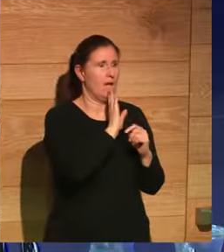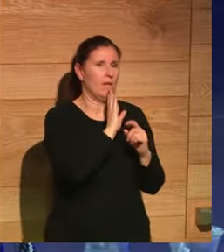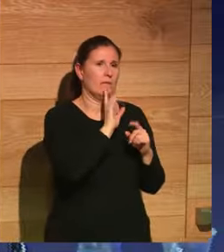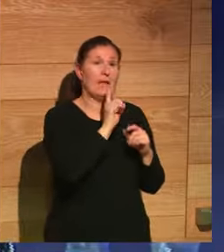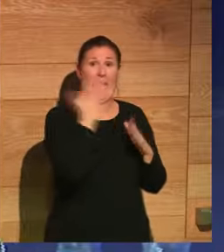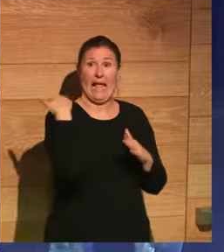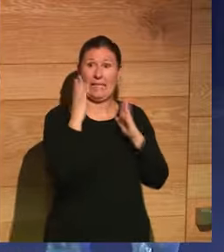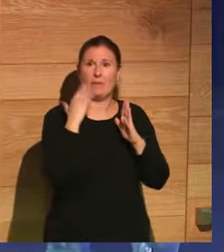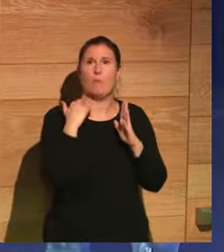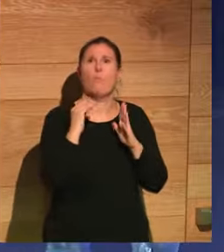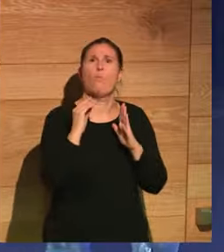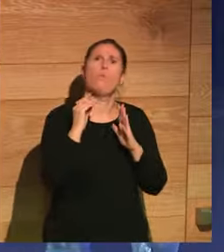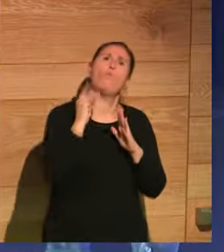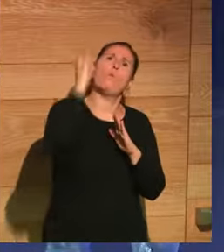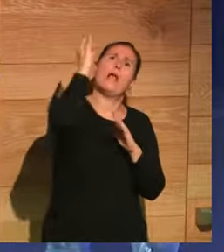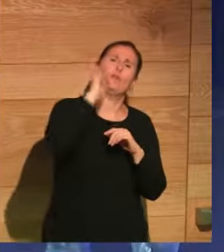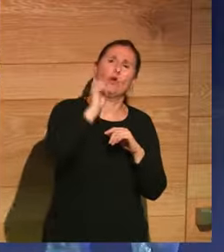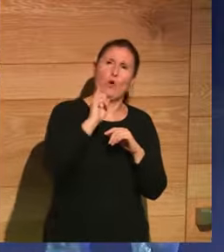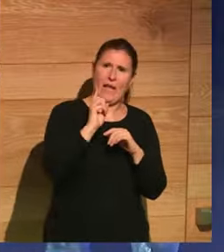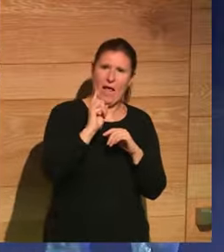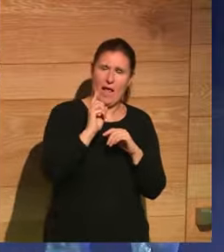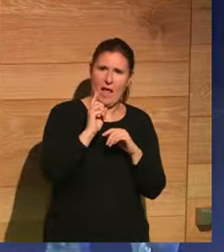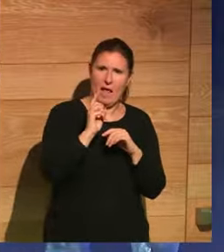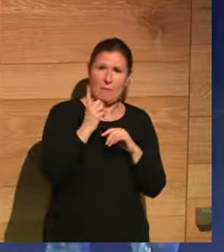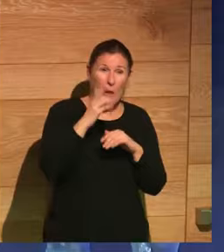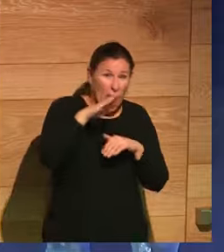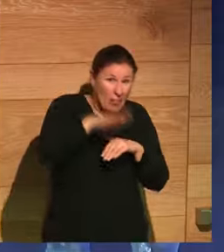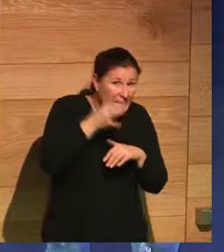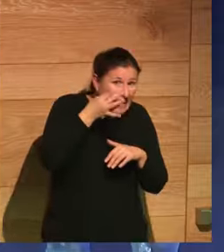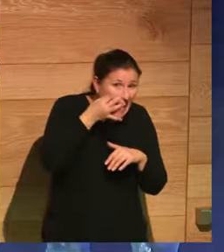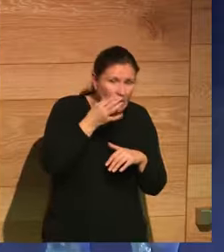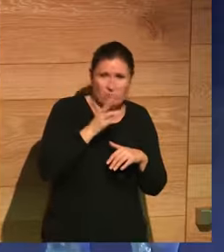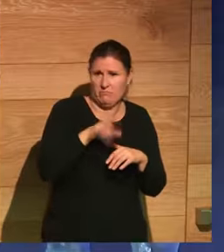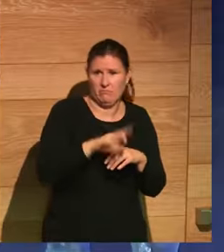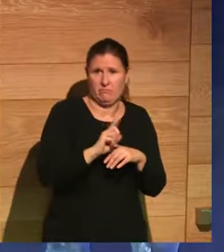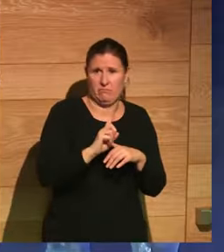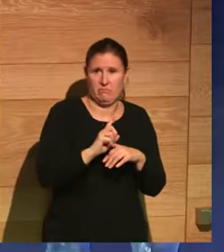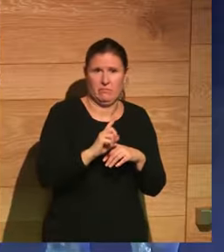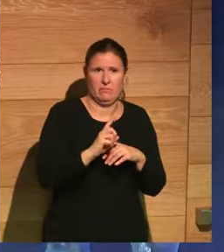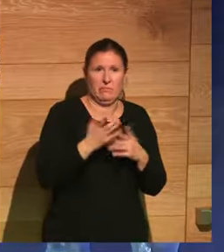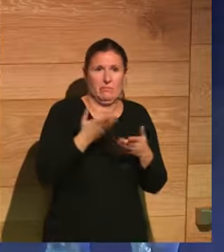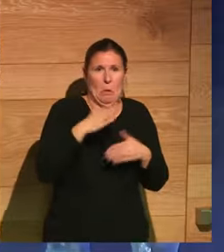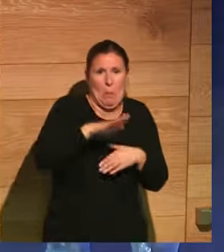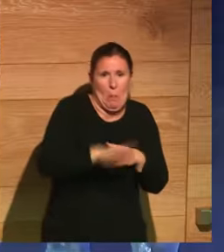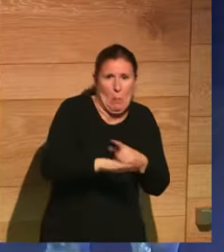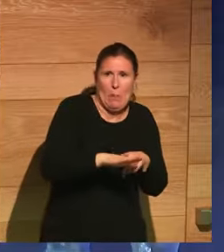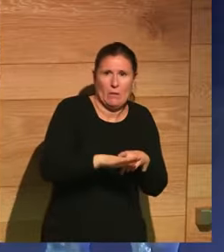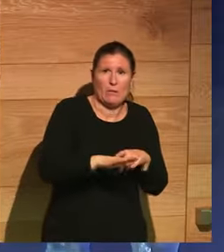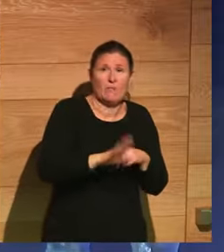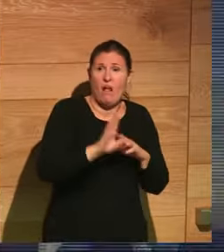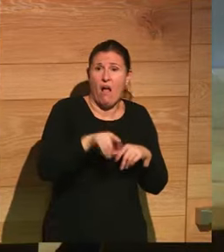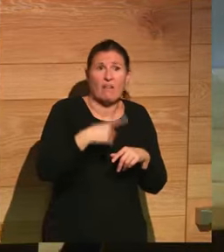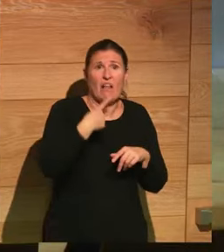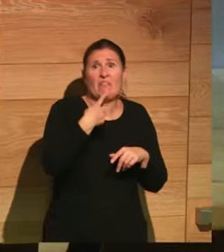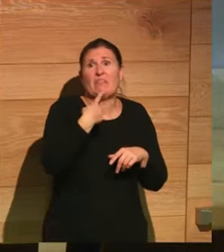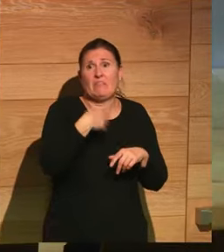probablemente no era pero no era bajito hasta la risión y esto pasó a la historia o Pepe